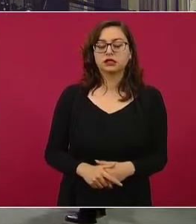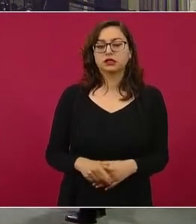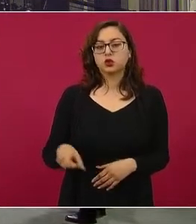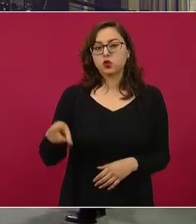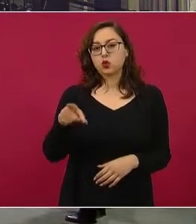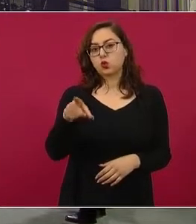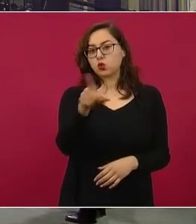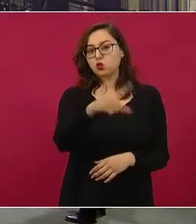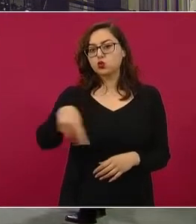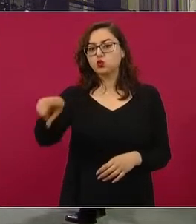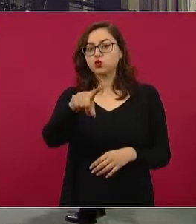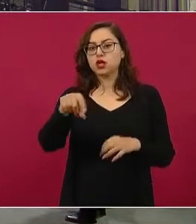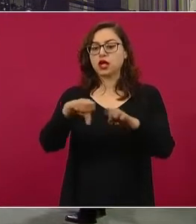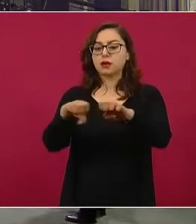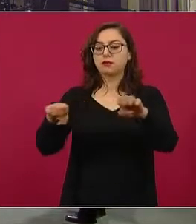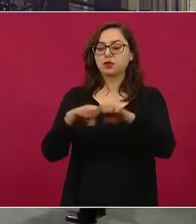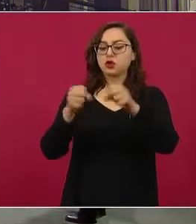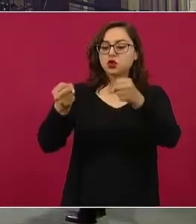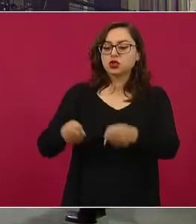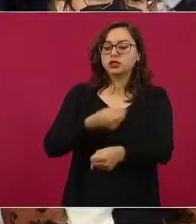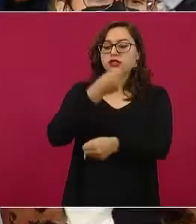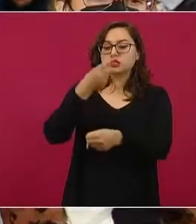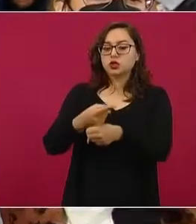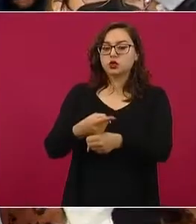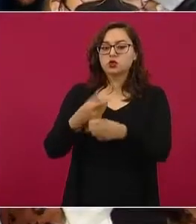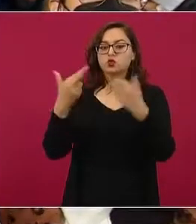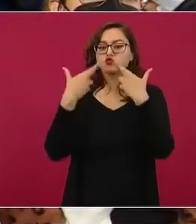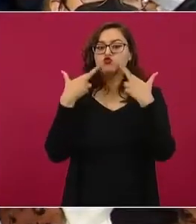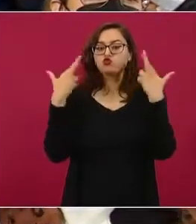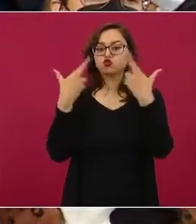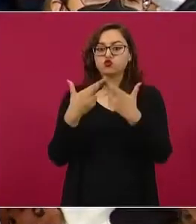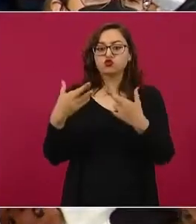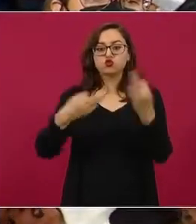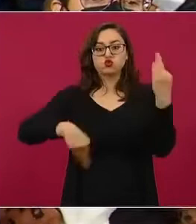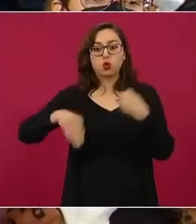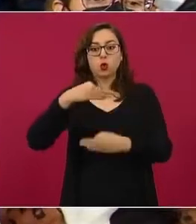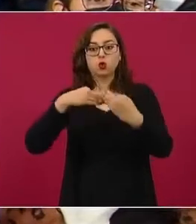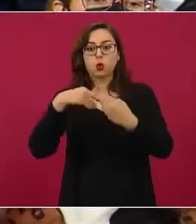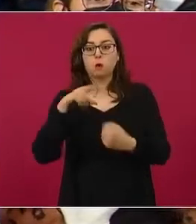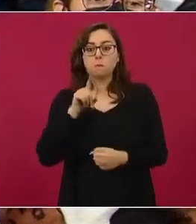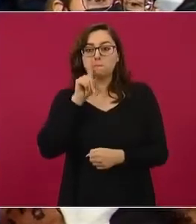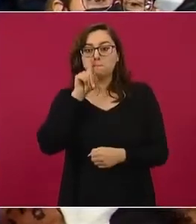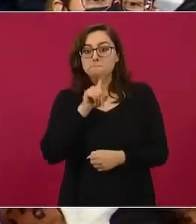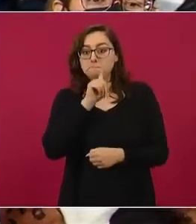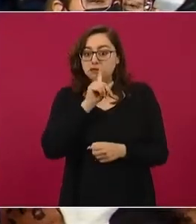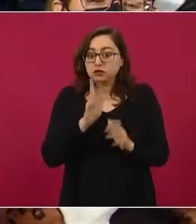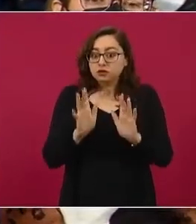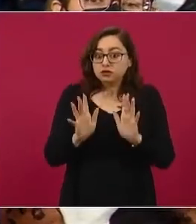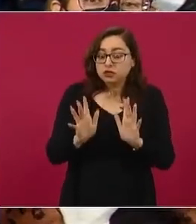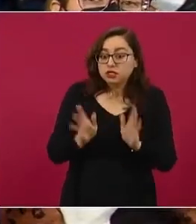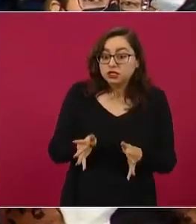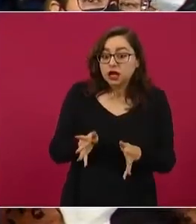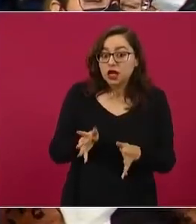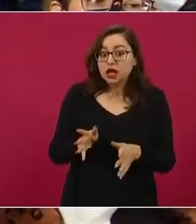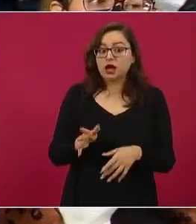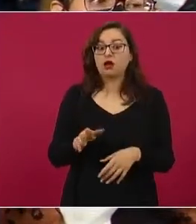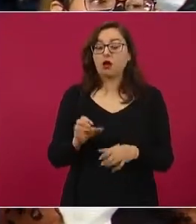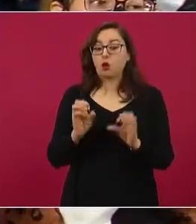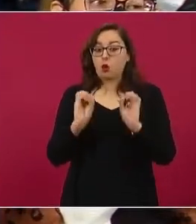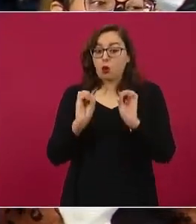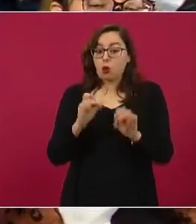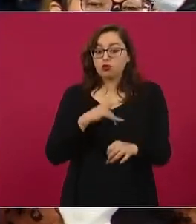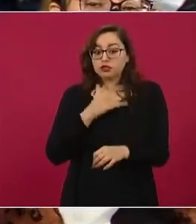Gabinete de Seguridad se pudieron hacer una prueba o están descartados tal vez de síntomas de un probable contagio